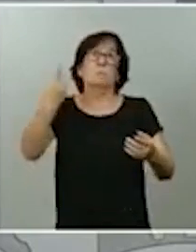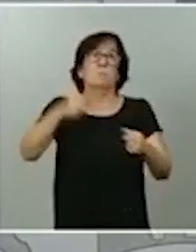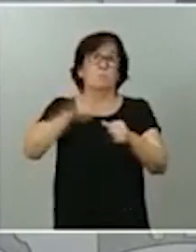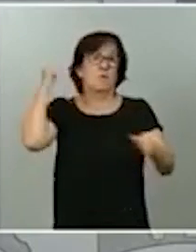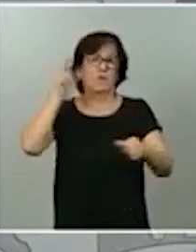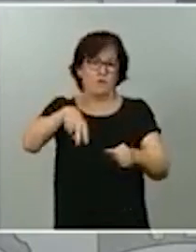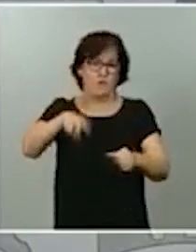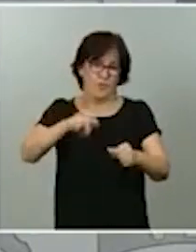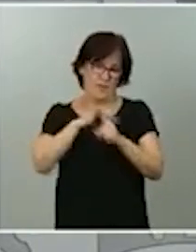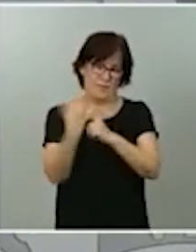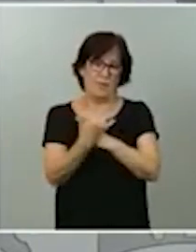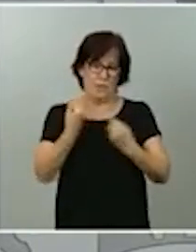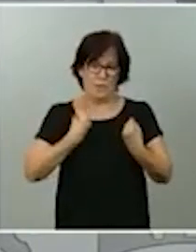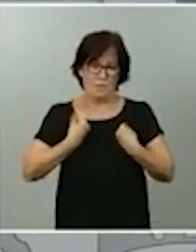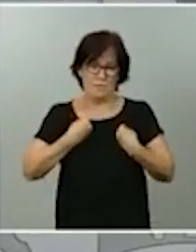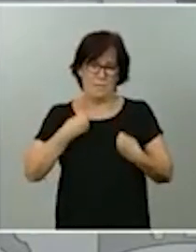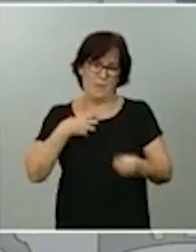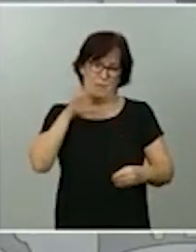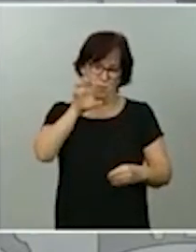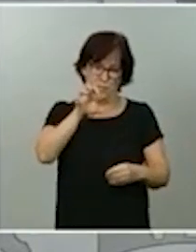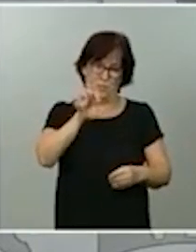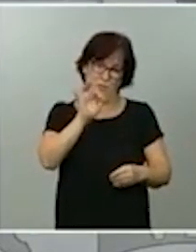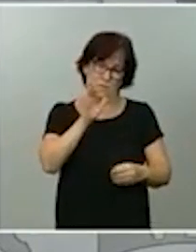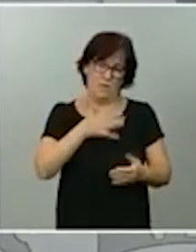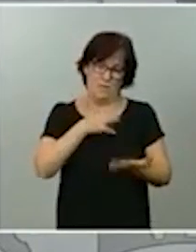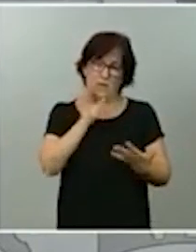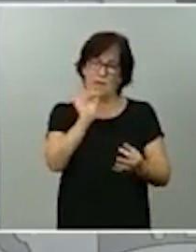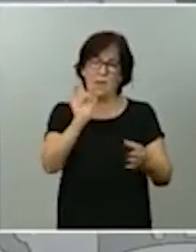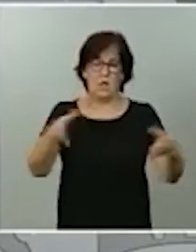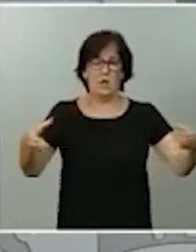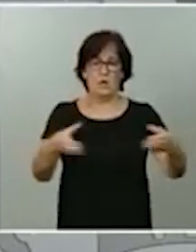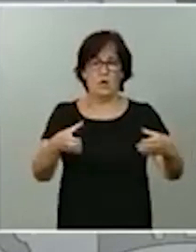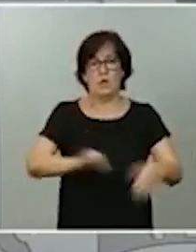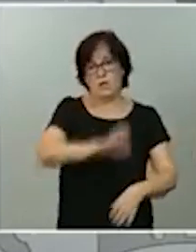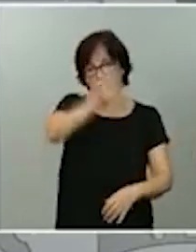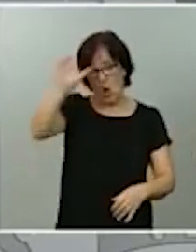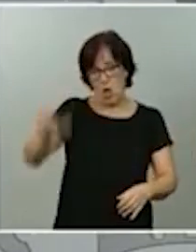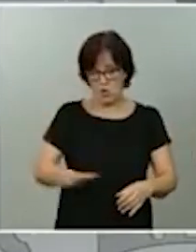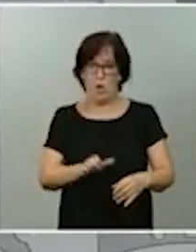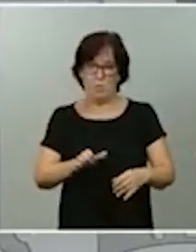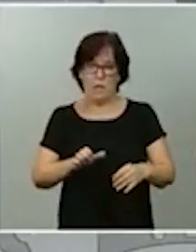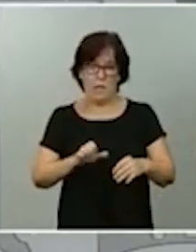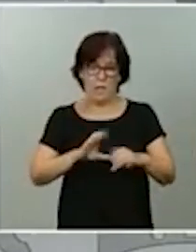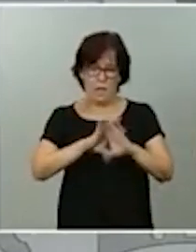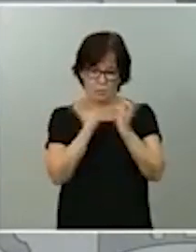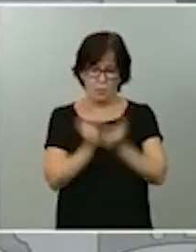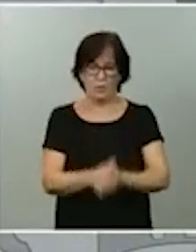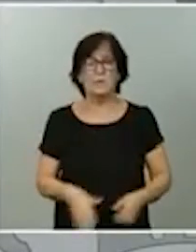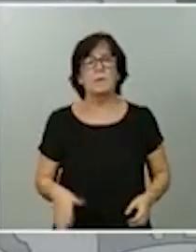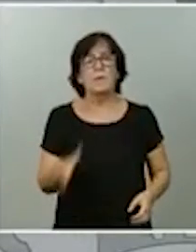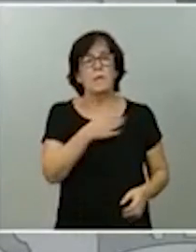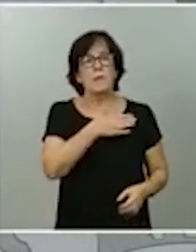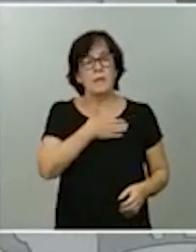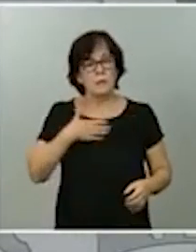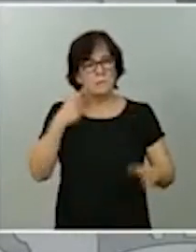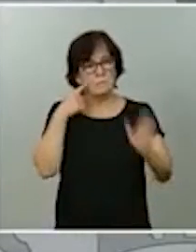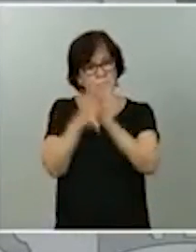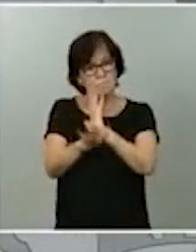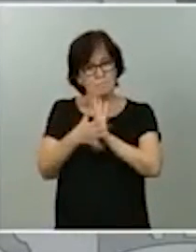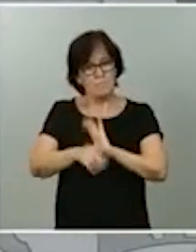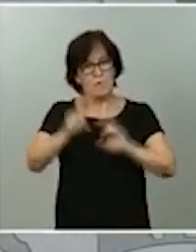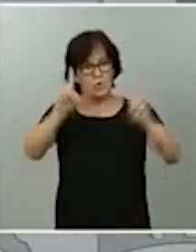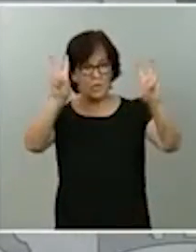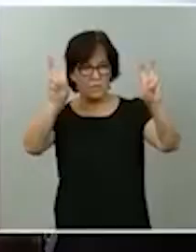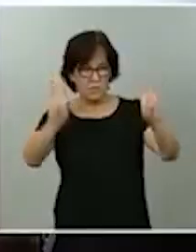nuestro país y, efectivamente, el conjunto de Europa y del mundo. Quisiera también referirme ahora a un asunto de